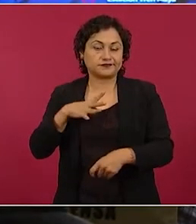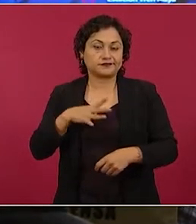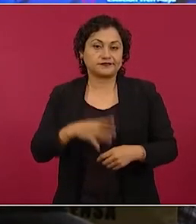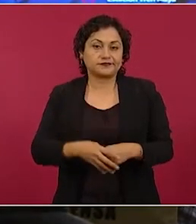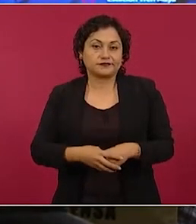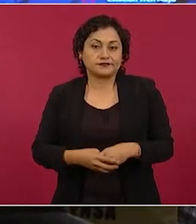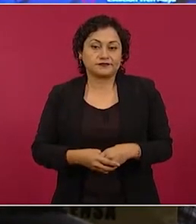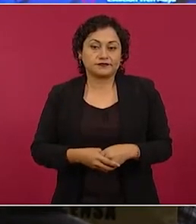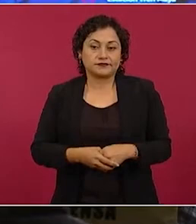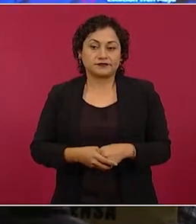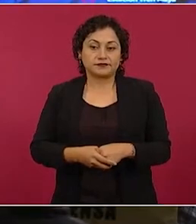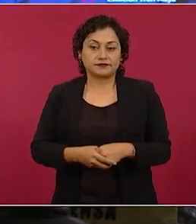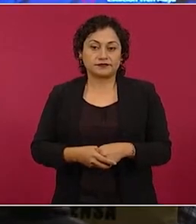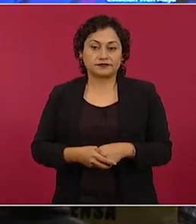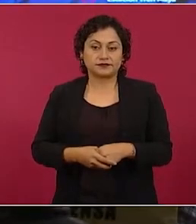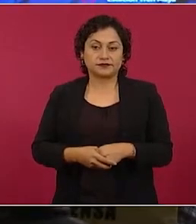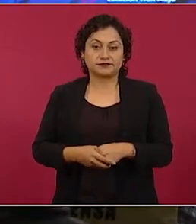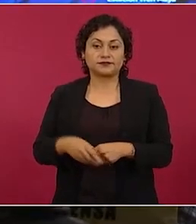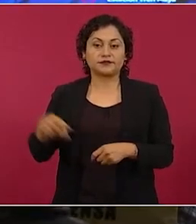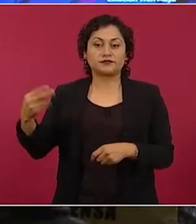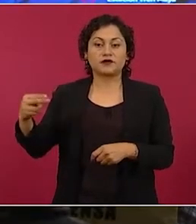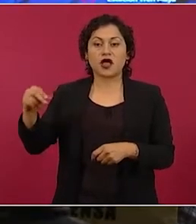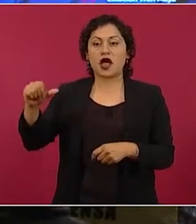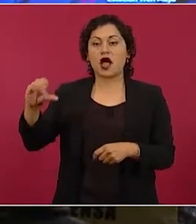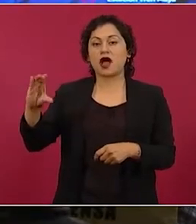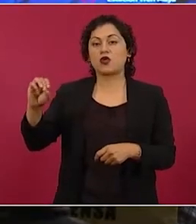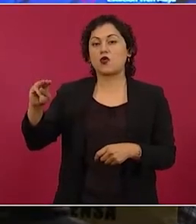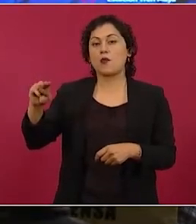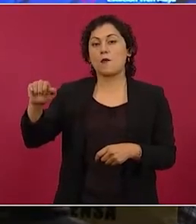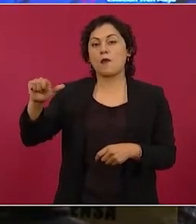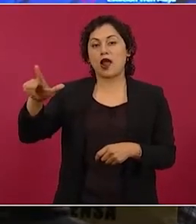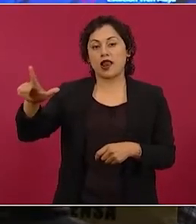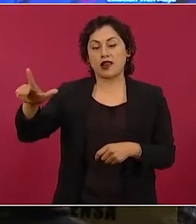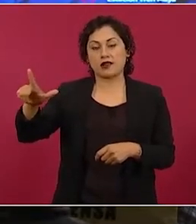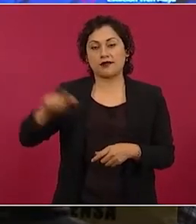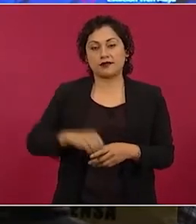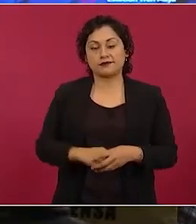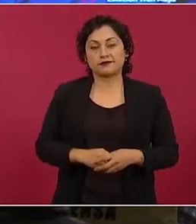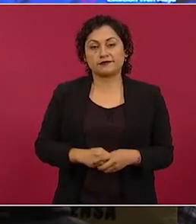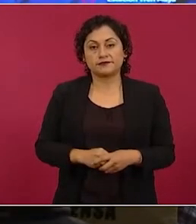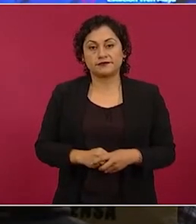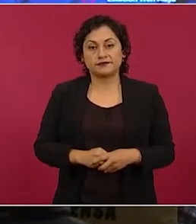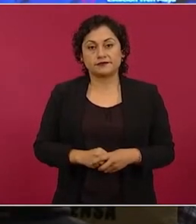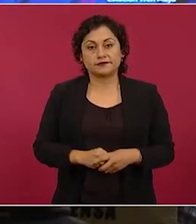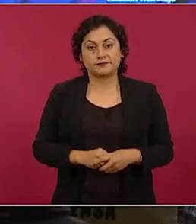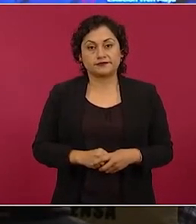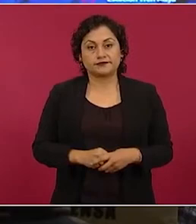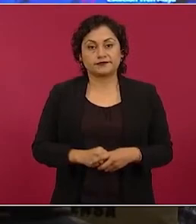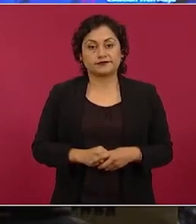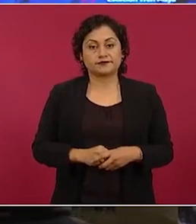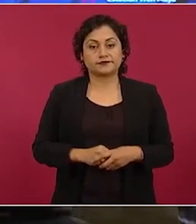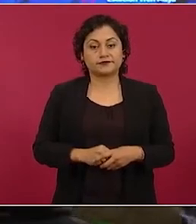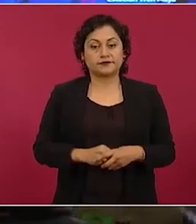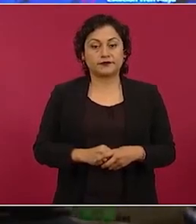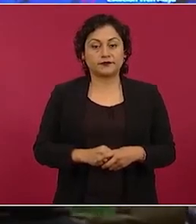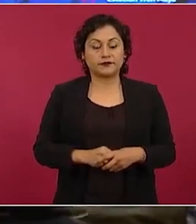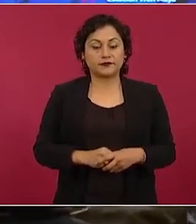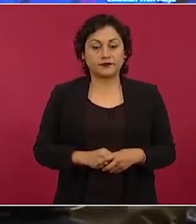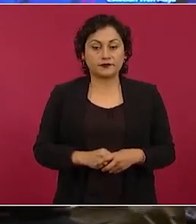Aquí en Acumal, aquí lo